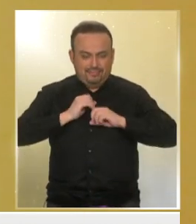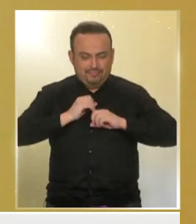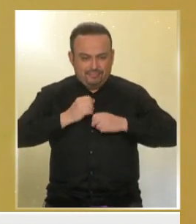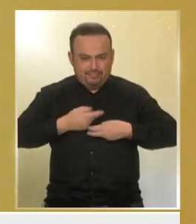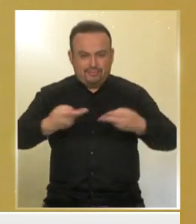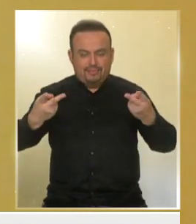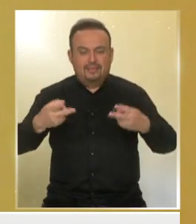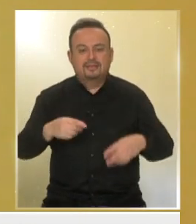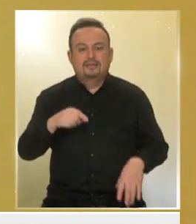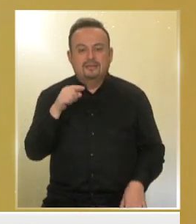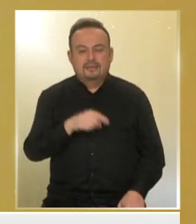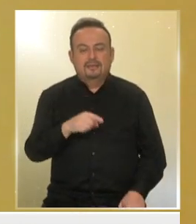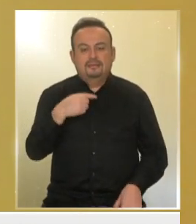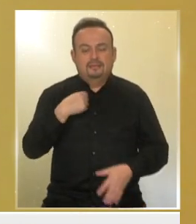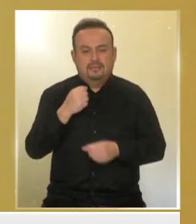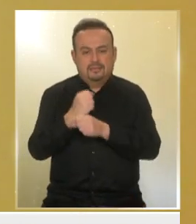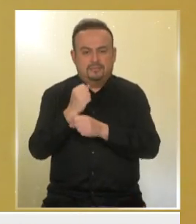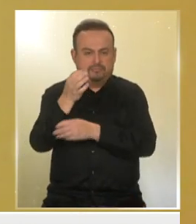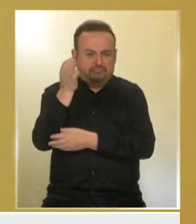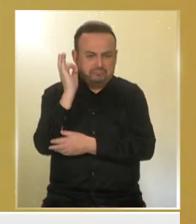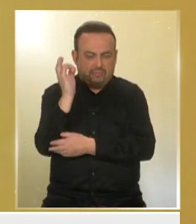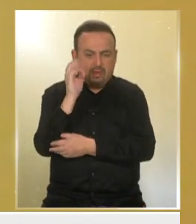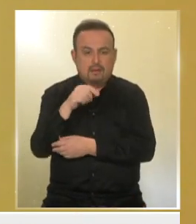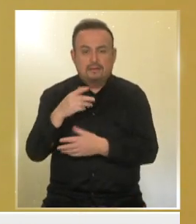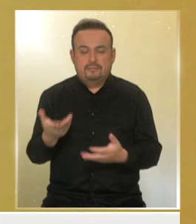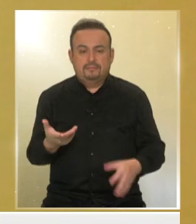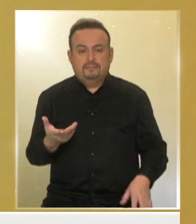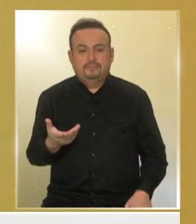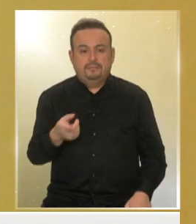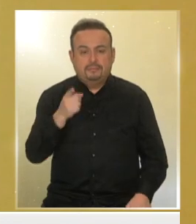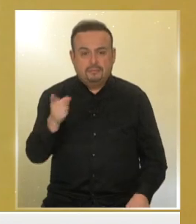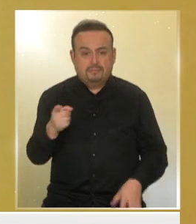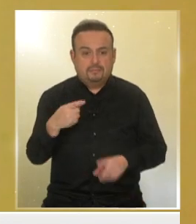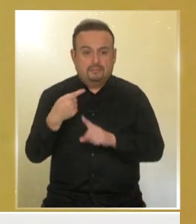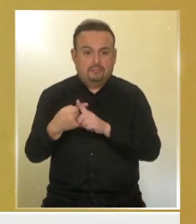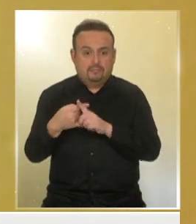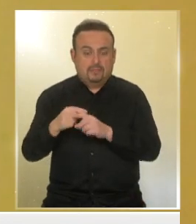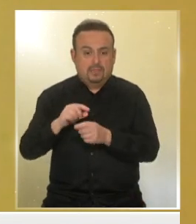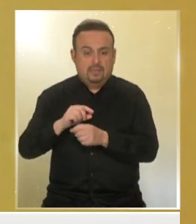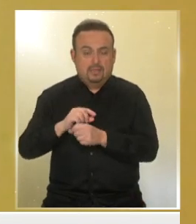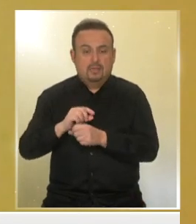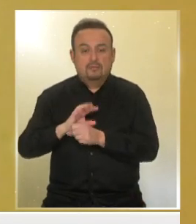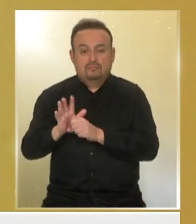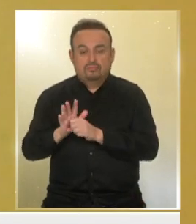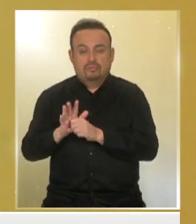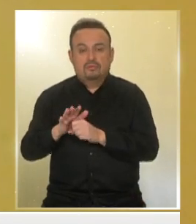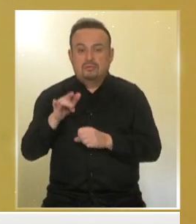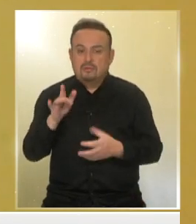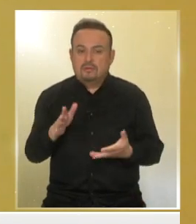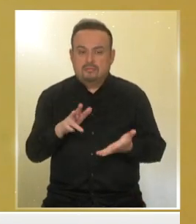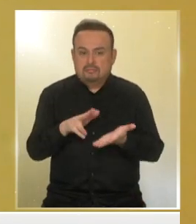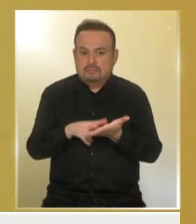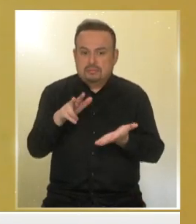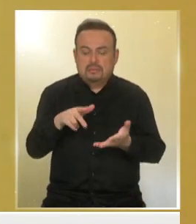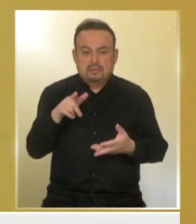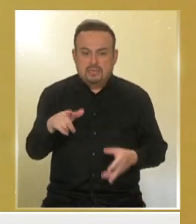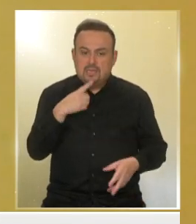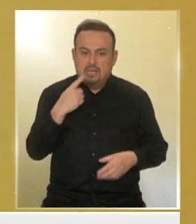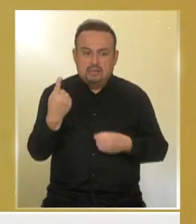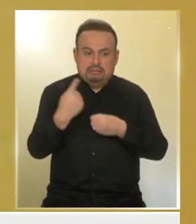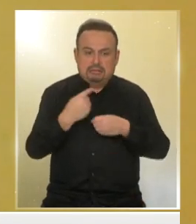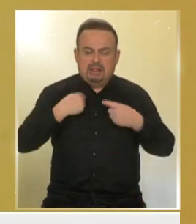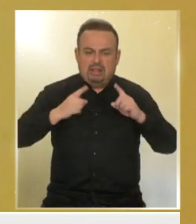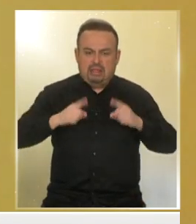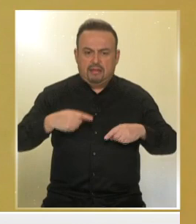Y estuvimos trabajando, tuve una reunión, y como dio COVID positivo, bueno, por razones de prudencia, obviamente, y de acuerdo a lo que mandata la autoridad